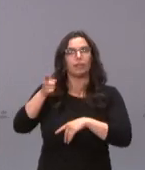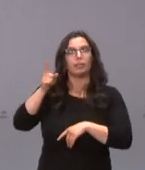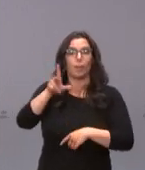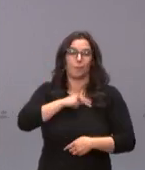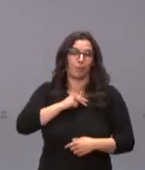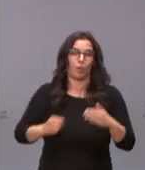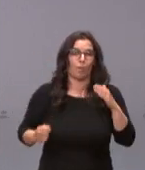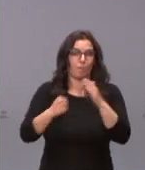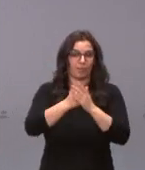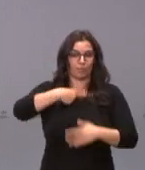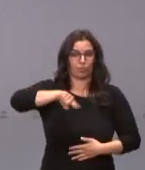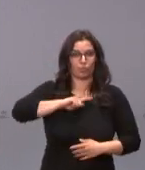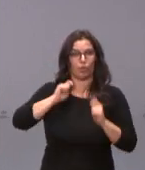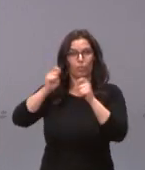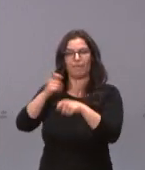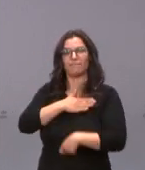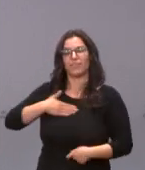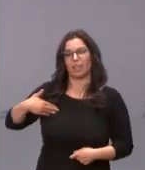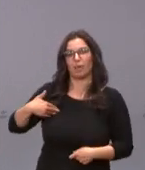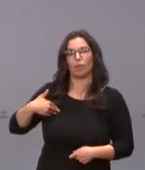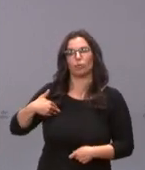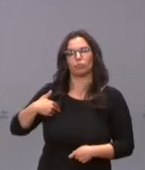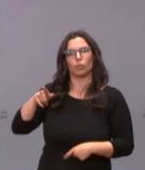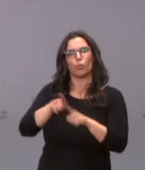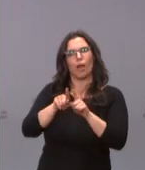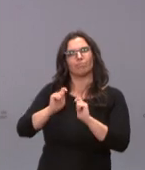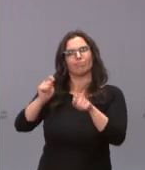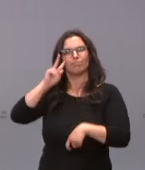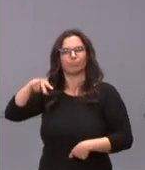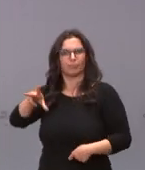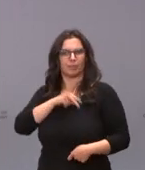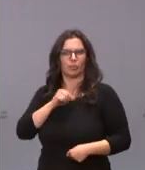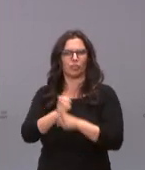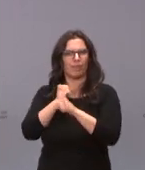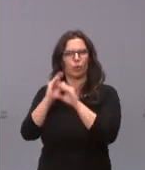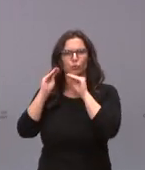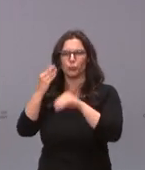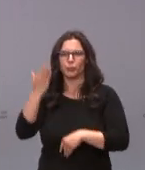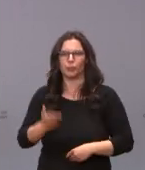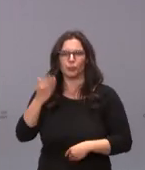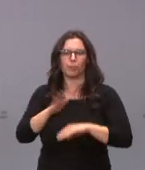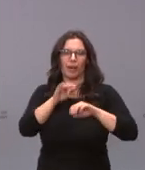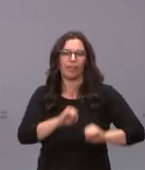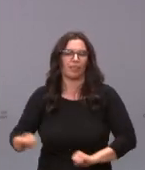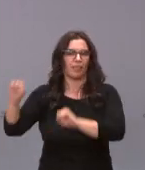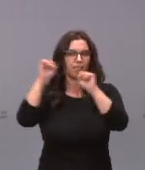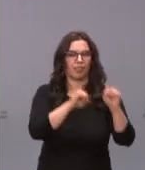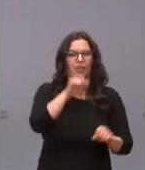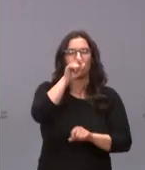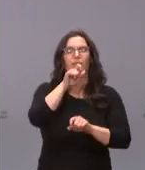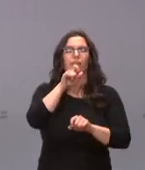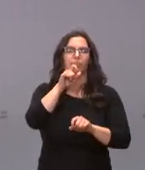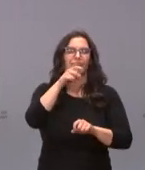concede la comunidad, queremos premiar a una persona que hace una gran labor en la defensa e identidad de los intereses